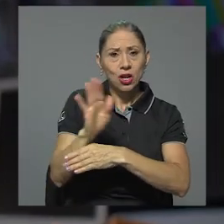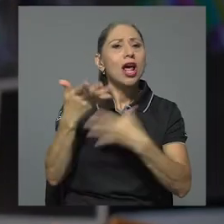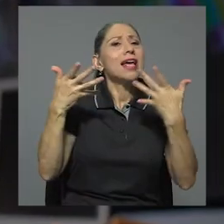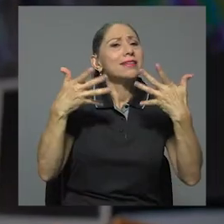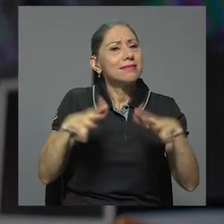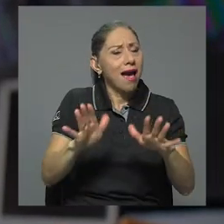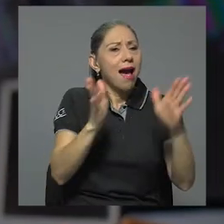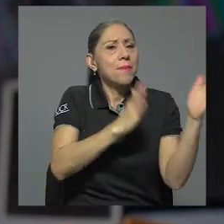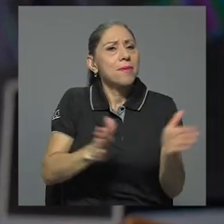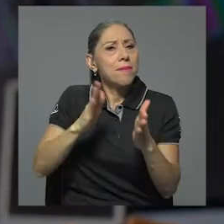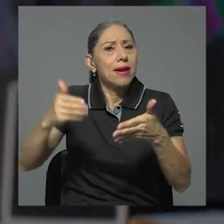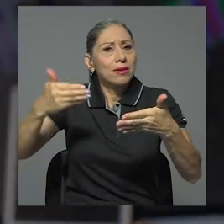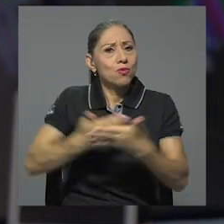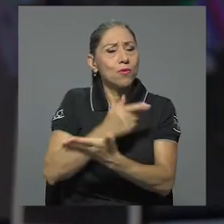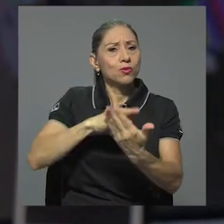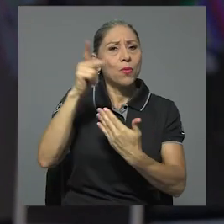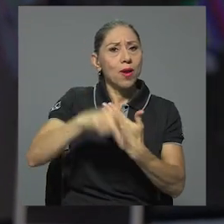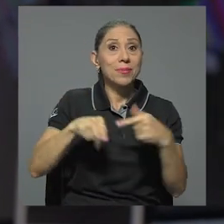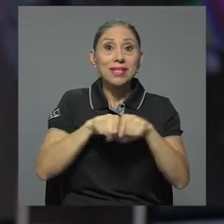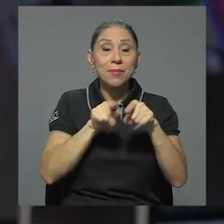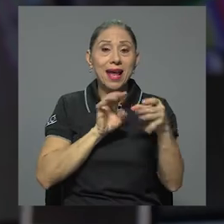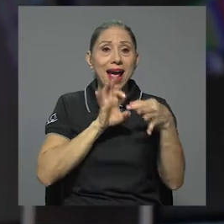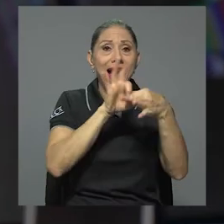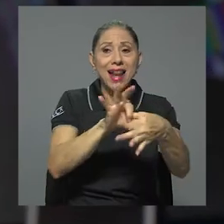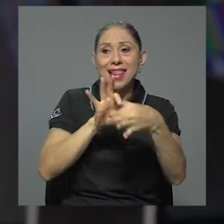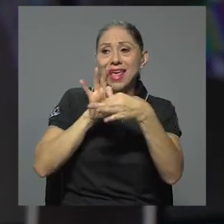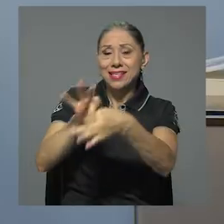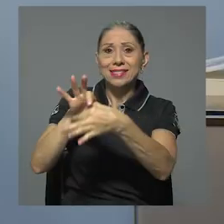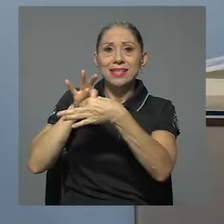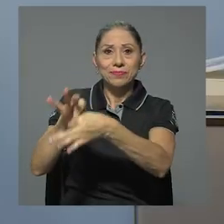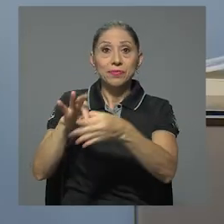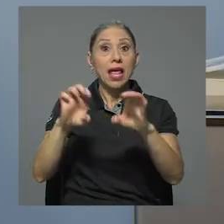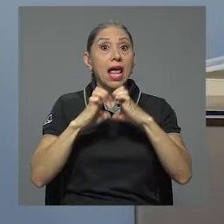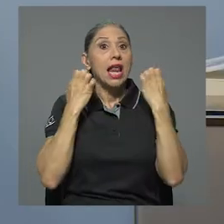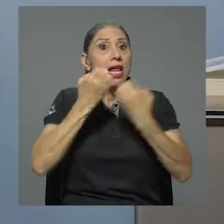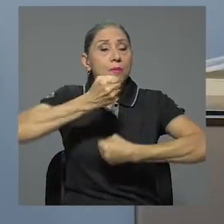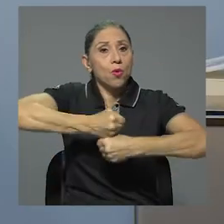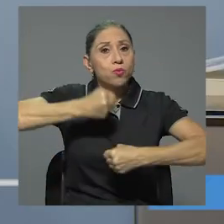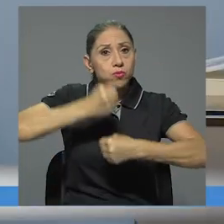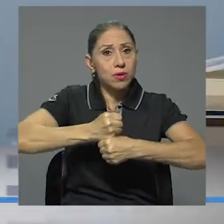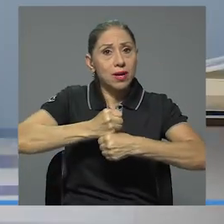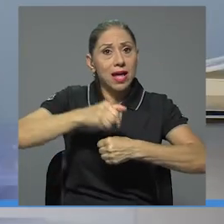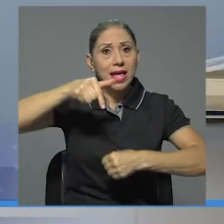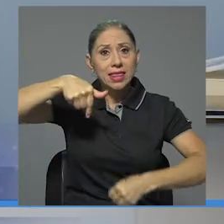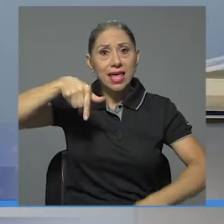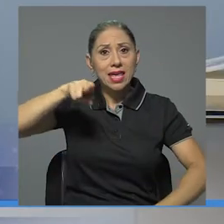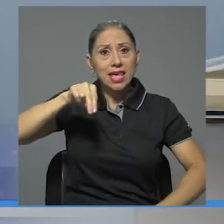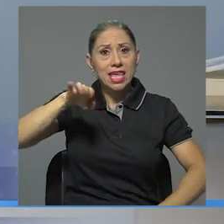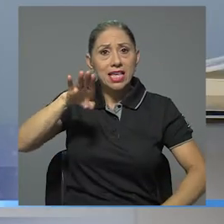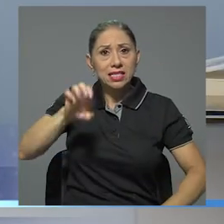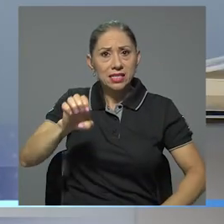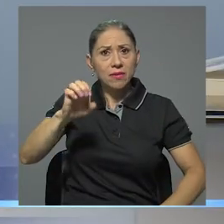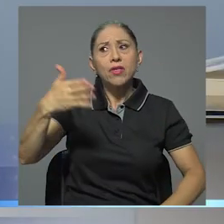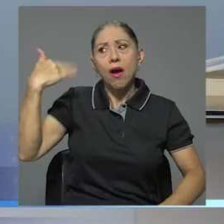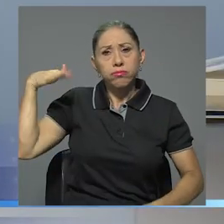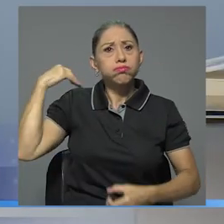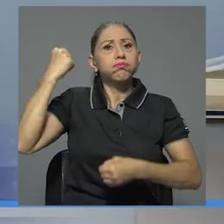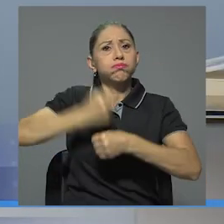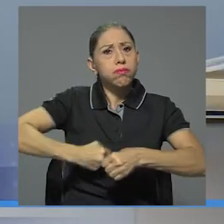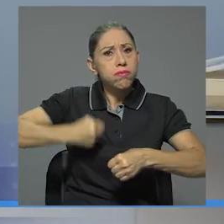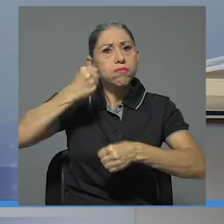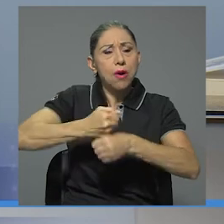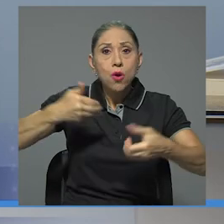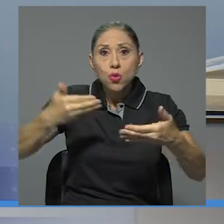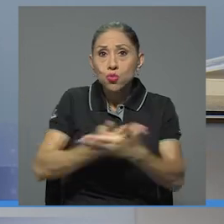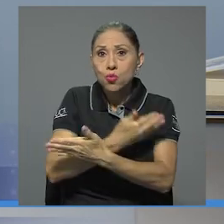nuevos estrenos y alianzas. Bueno, el equipo de producción de 15 ha estado trabajando desde hace algunos meses en nuevos contenidos